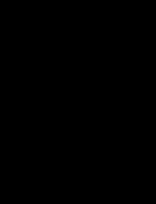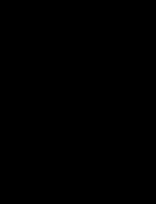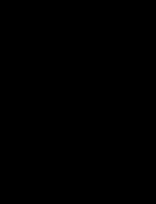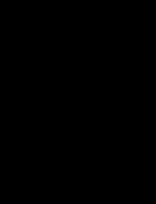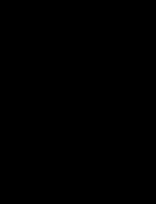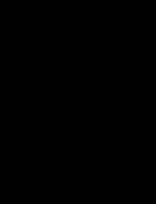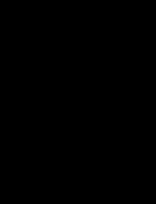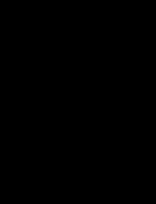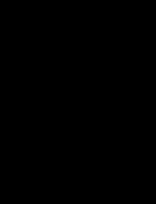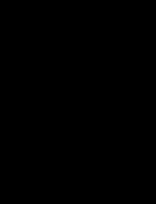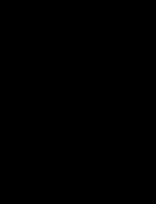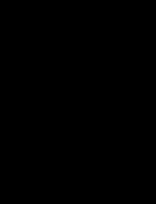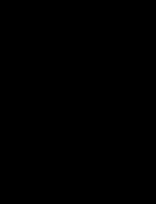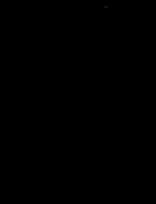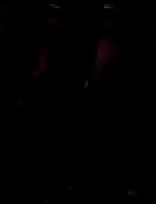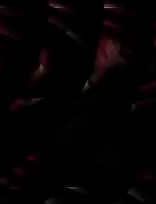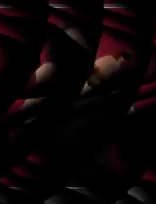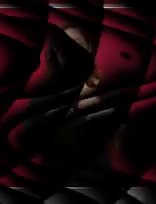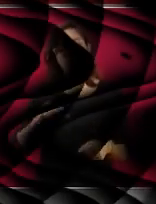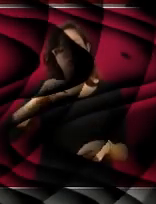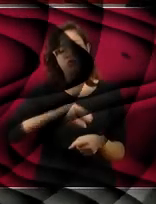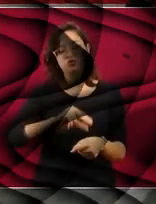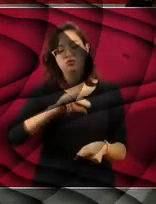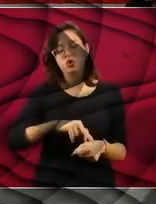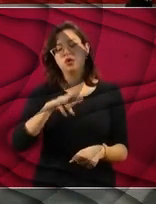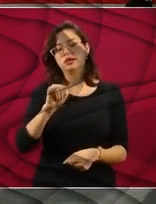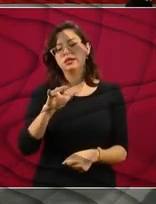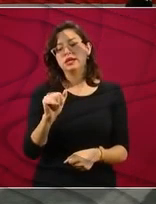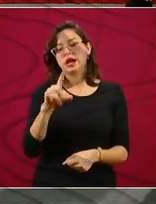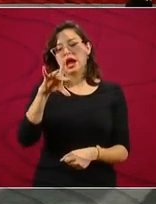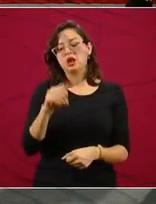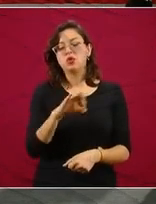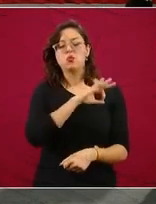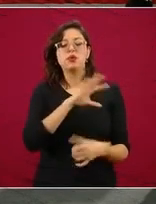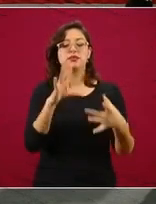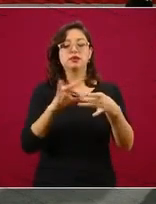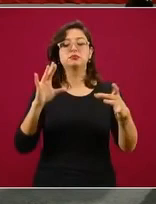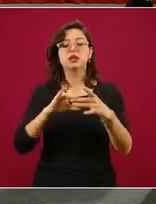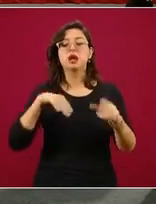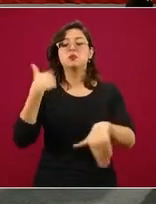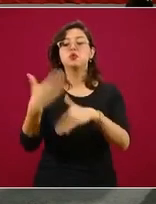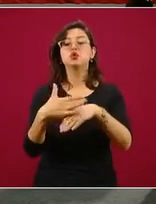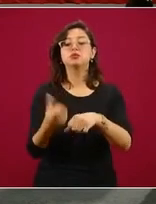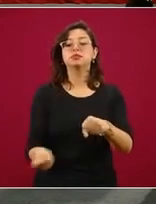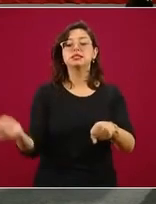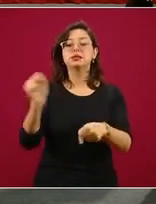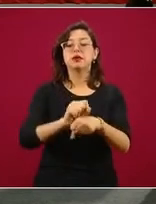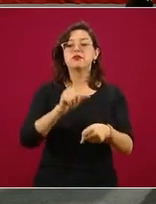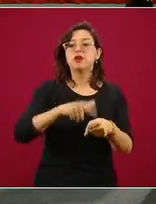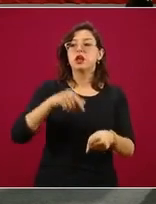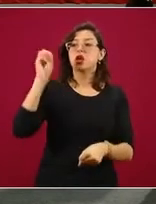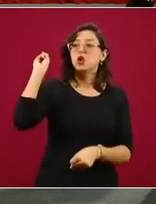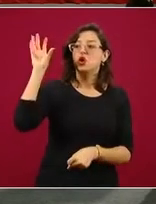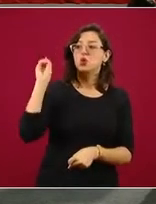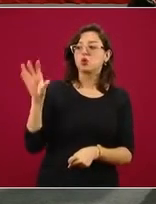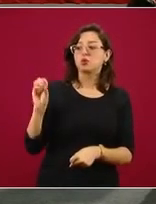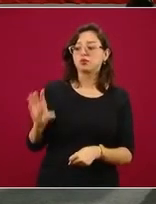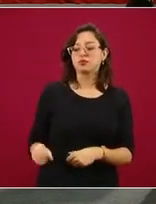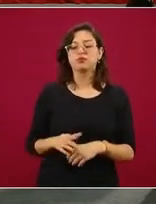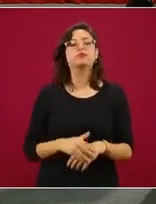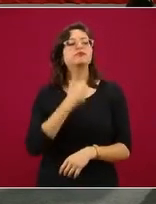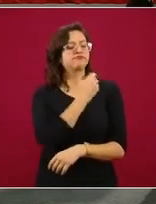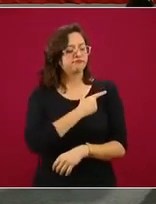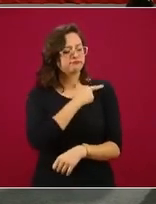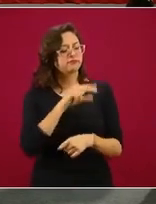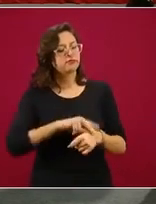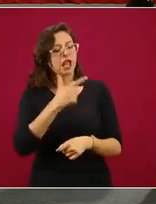Doctor Ricardo Cortés, si nos puede explicar el semáforo de riesgo COVID para la siguiente semana. Con mucho gusto, doctor López-Gatell. Muy buenas tardes a todas